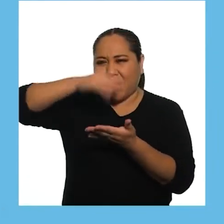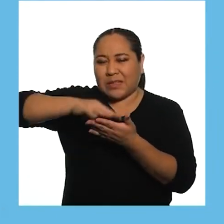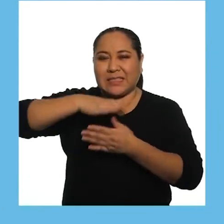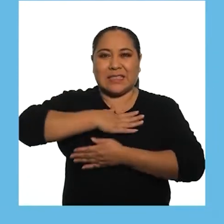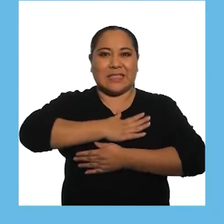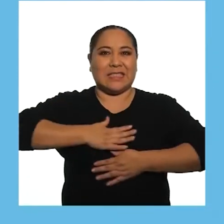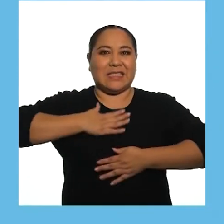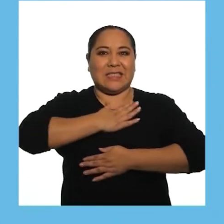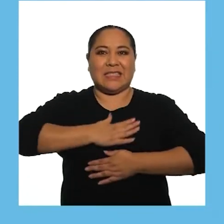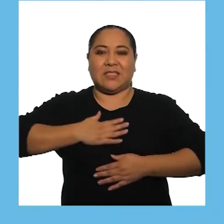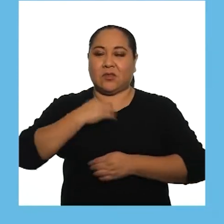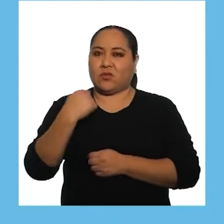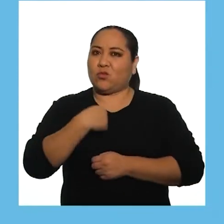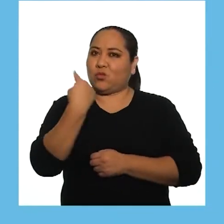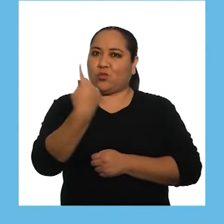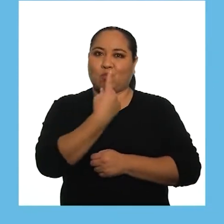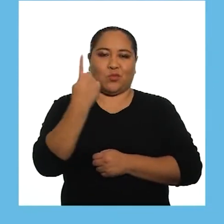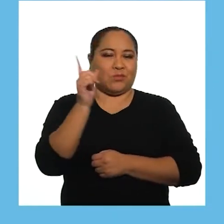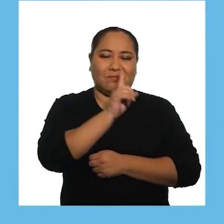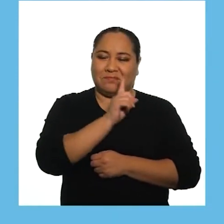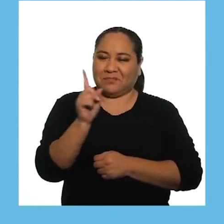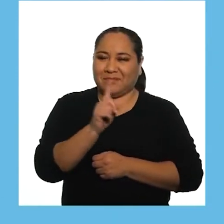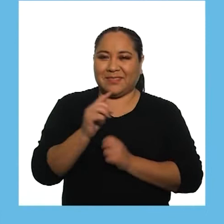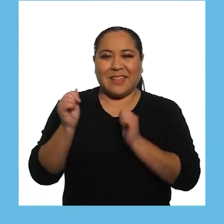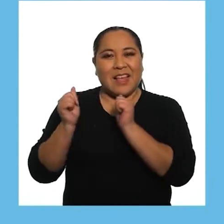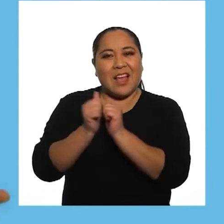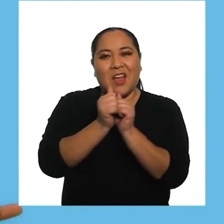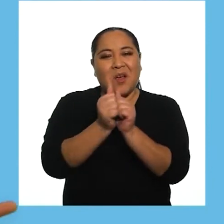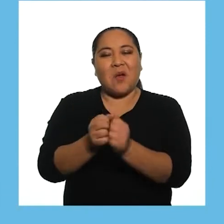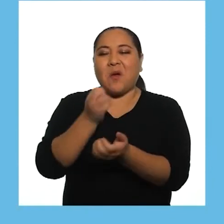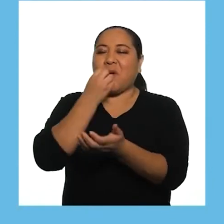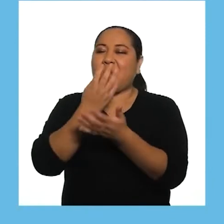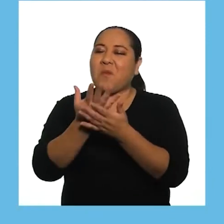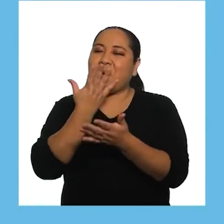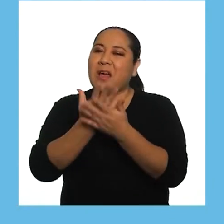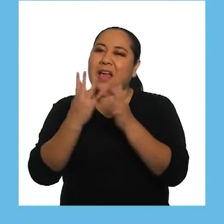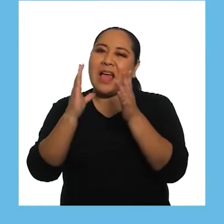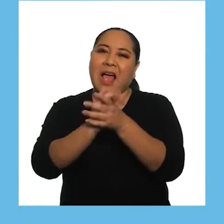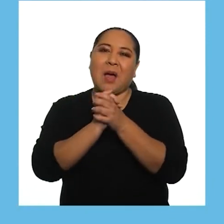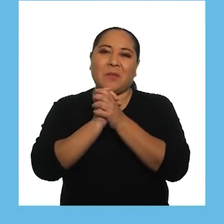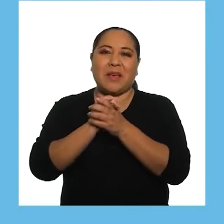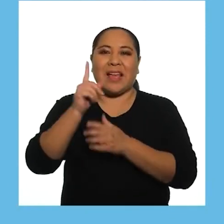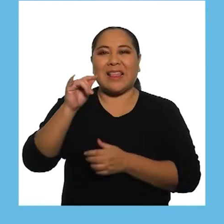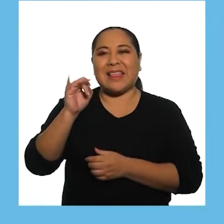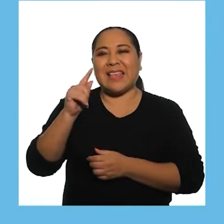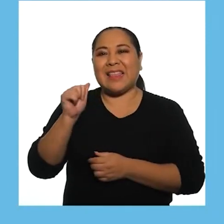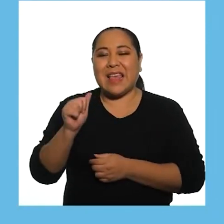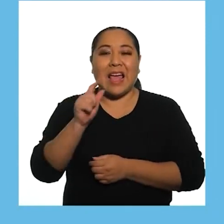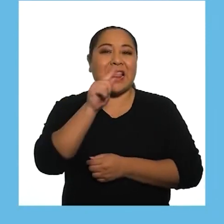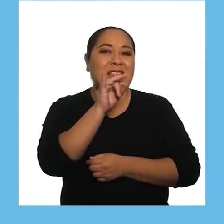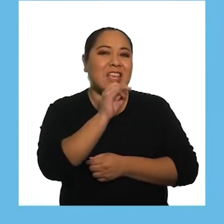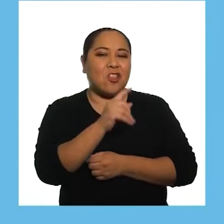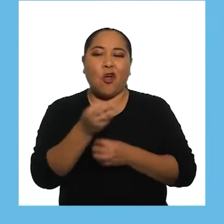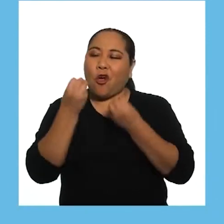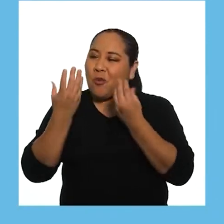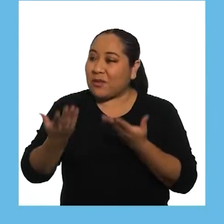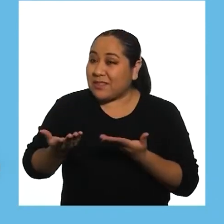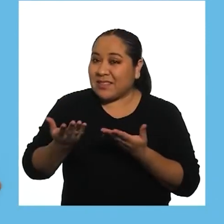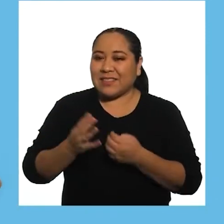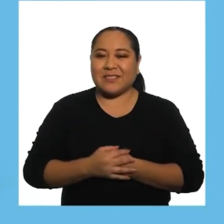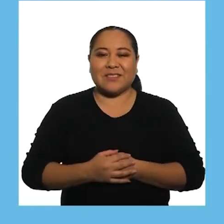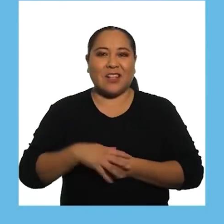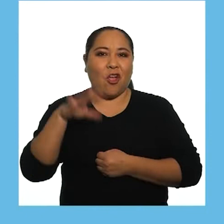de aprendizaje y diversión, no estoy solo. Me acompañan mis buenos amigos Tita y Tito.